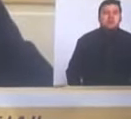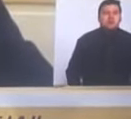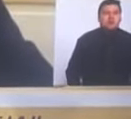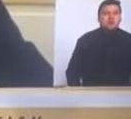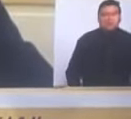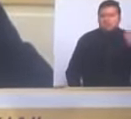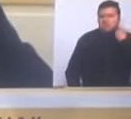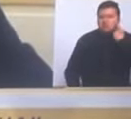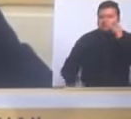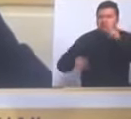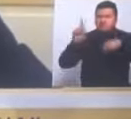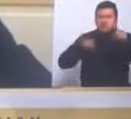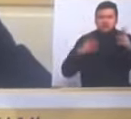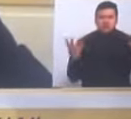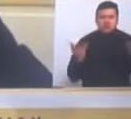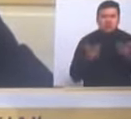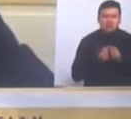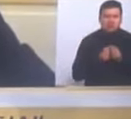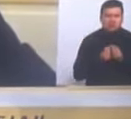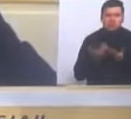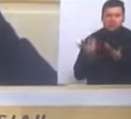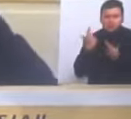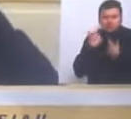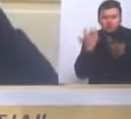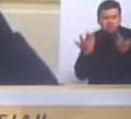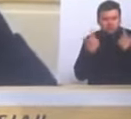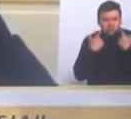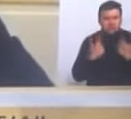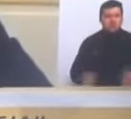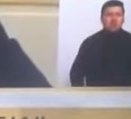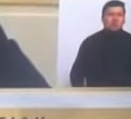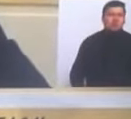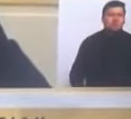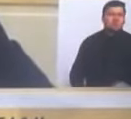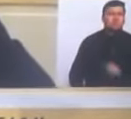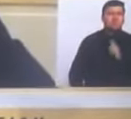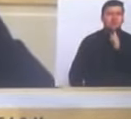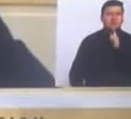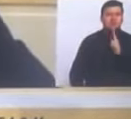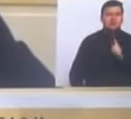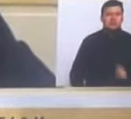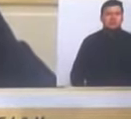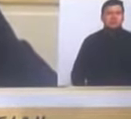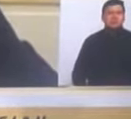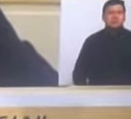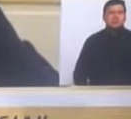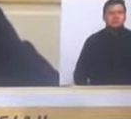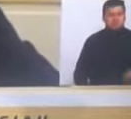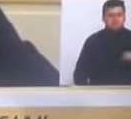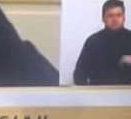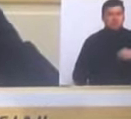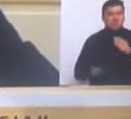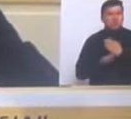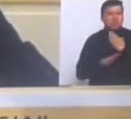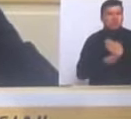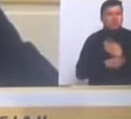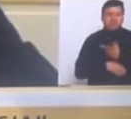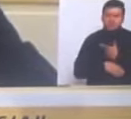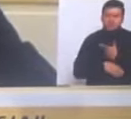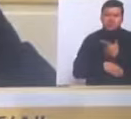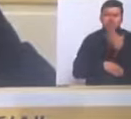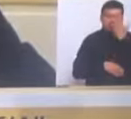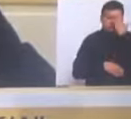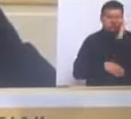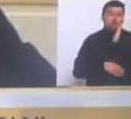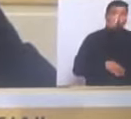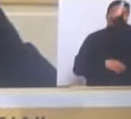Escuchaba a varios de mis compañeros decir que este era un problema de